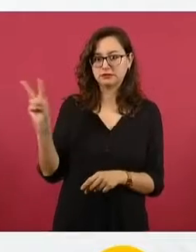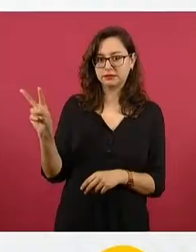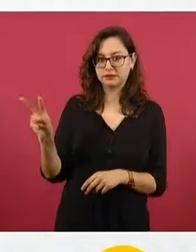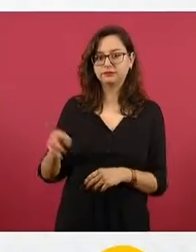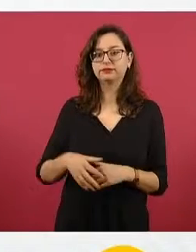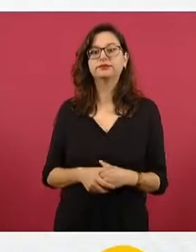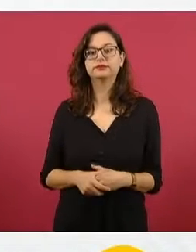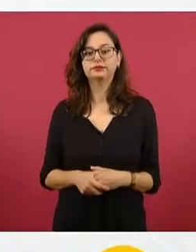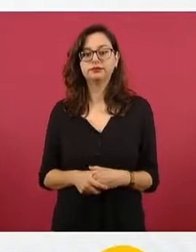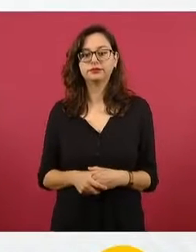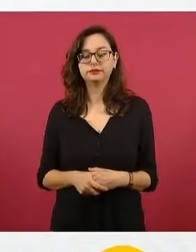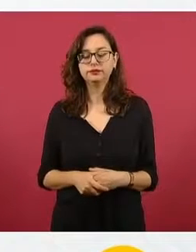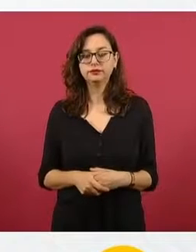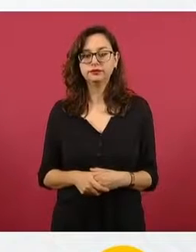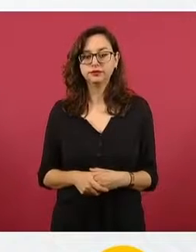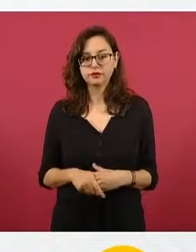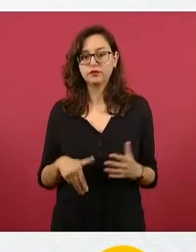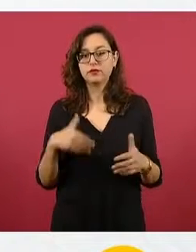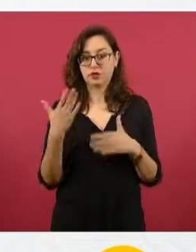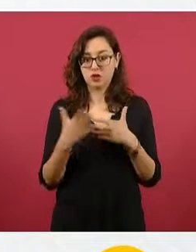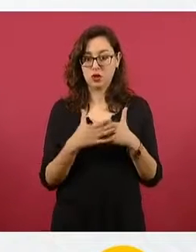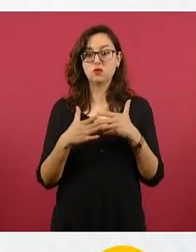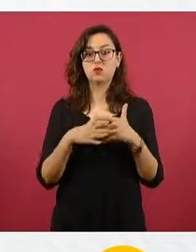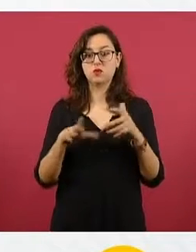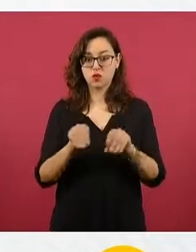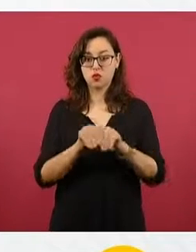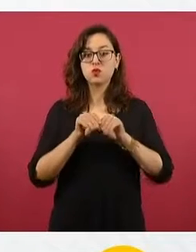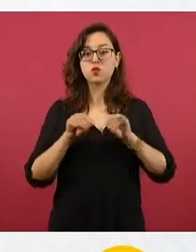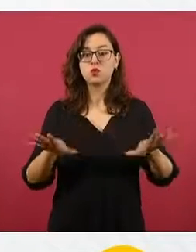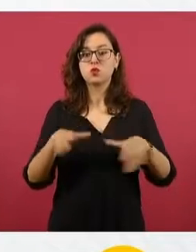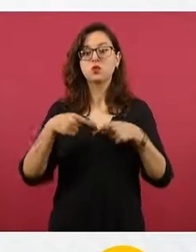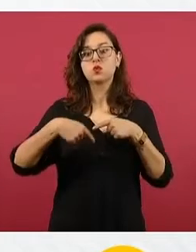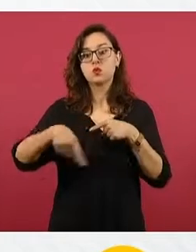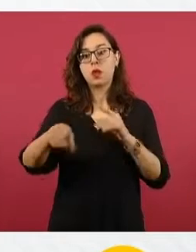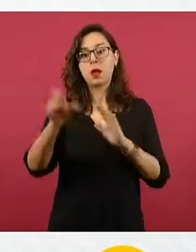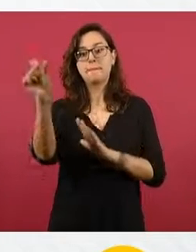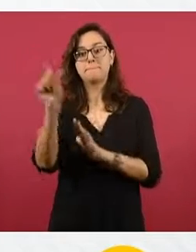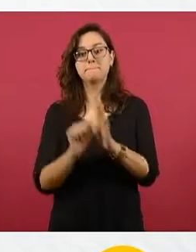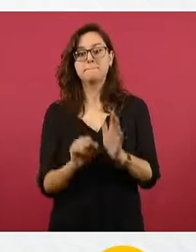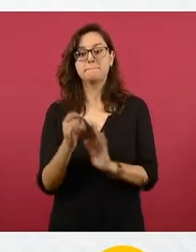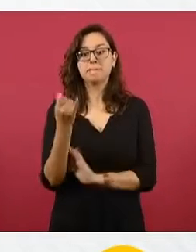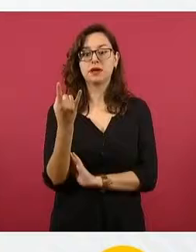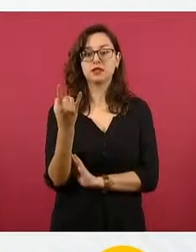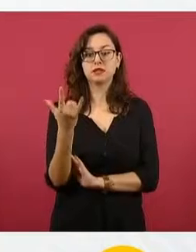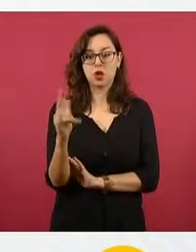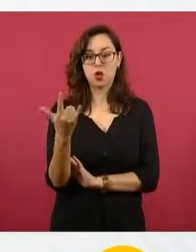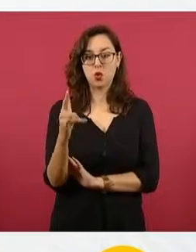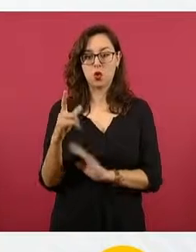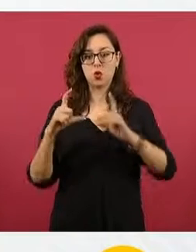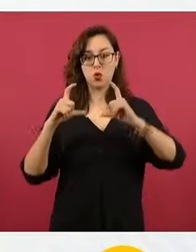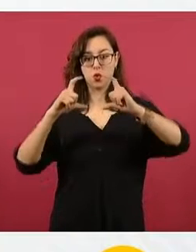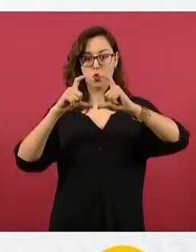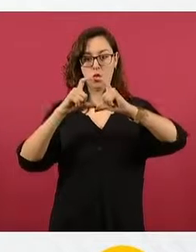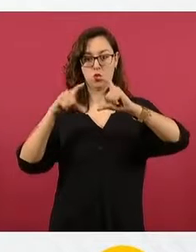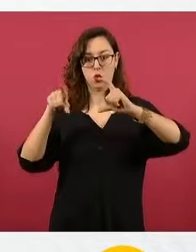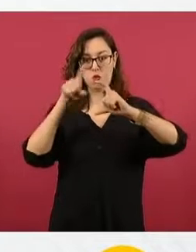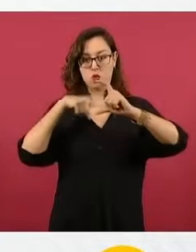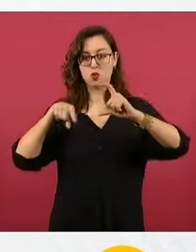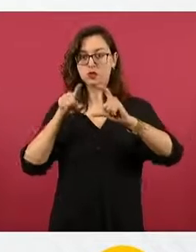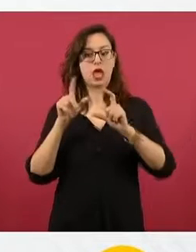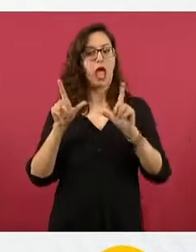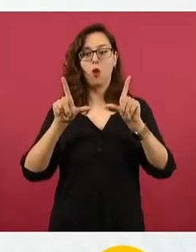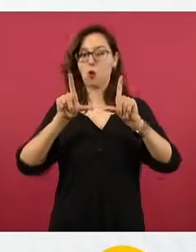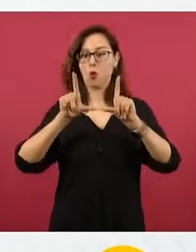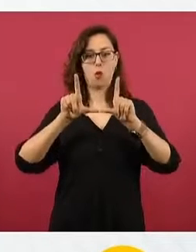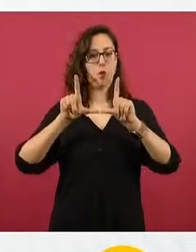holograma que se empieza a distribuir en este mes de julio es este holograma redondo en lugar de cuadrado,